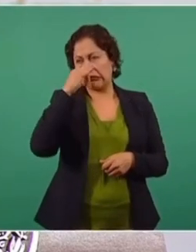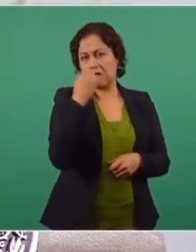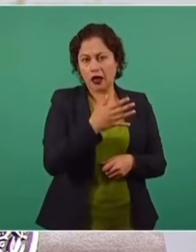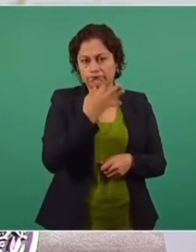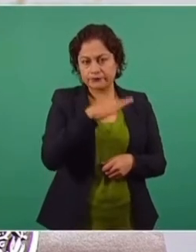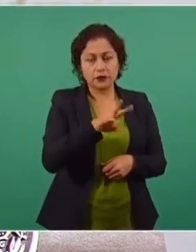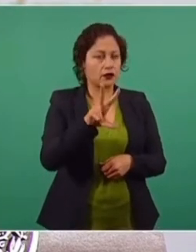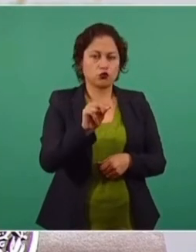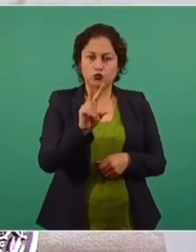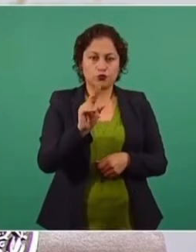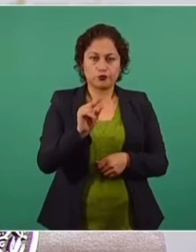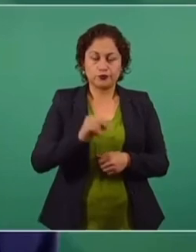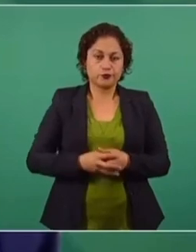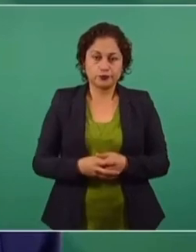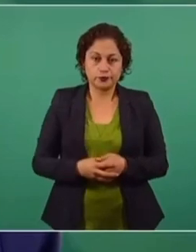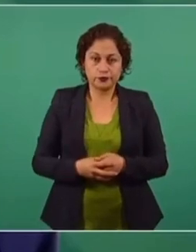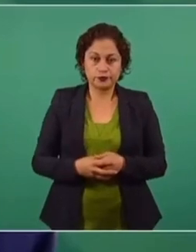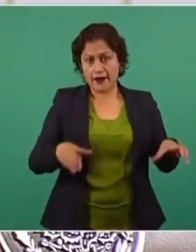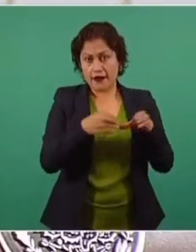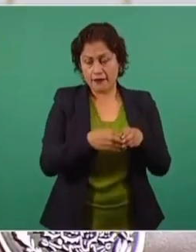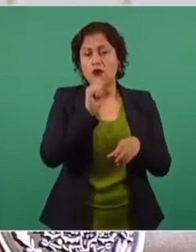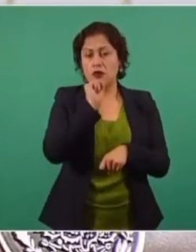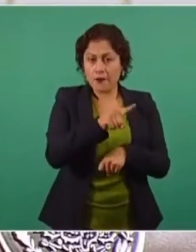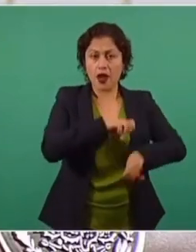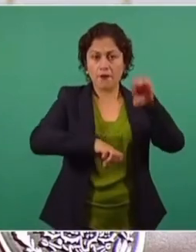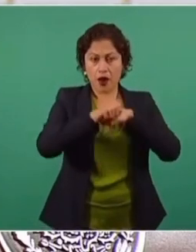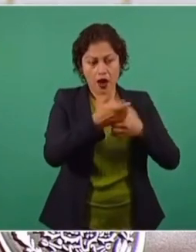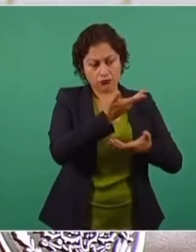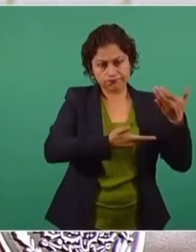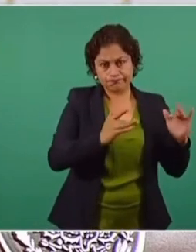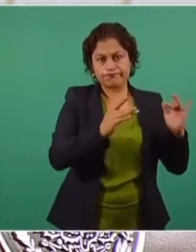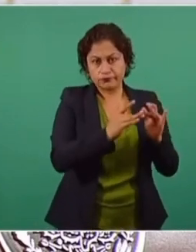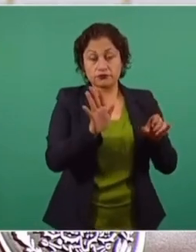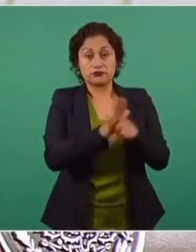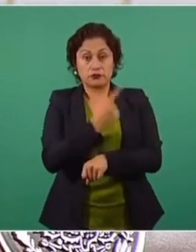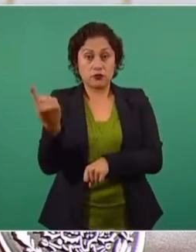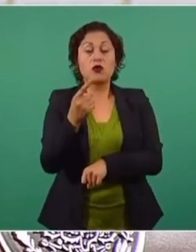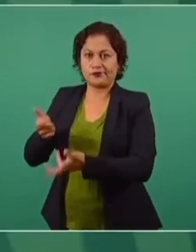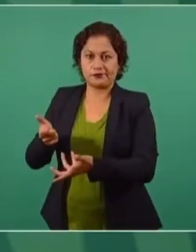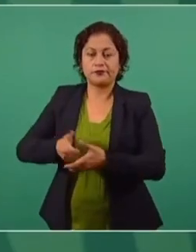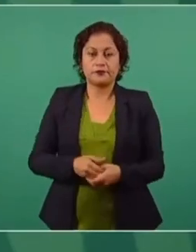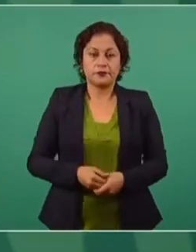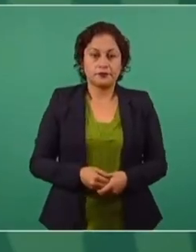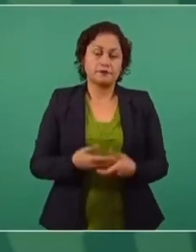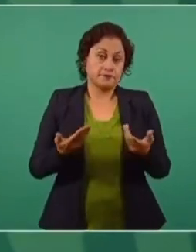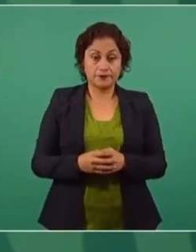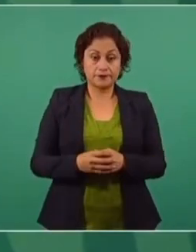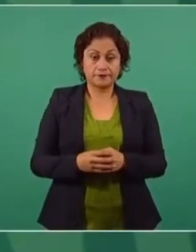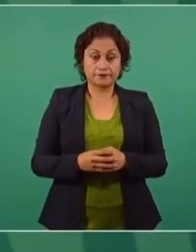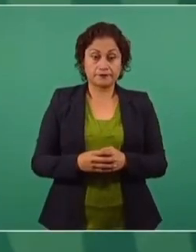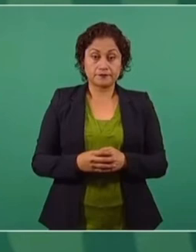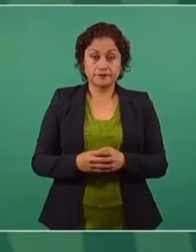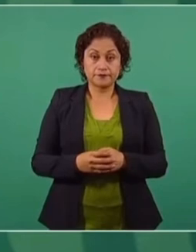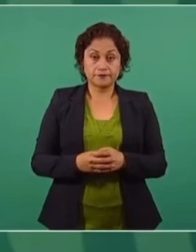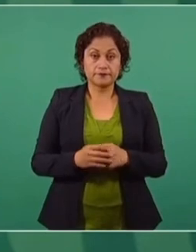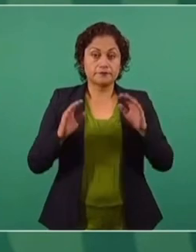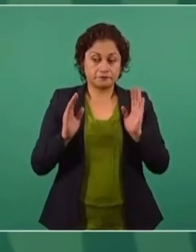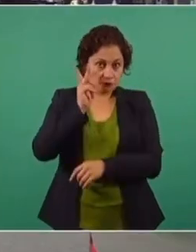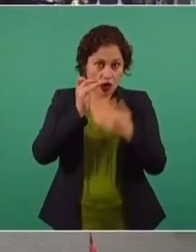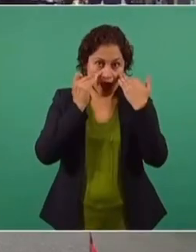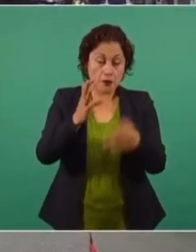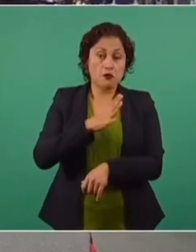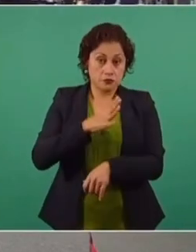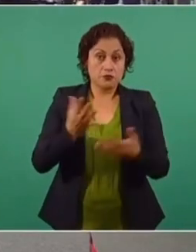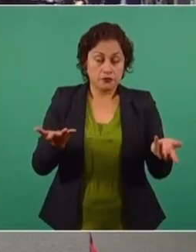o airadas. Es la embajada de Estados Unidos la que reparte el dinero de acuerdo a las pruebas que se tienen.